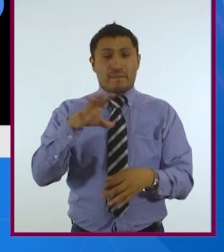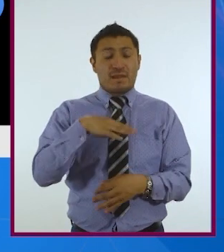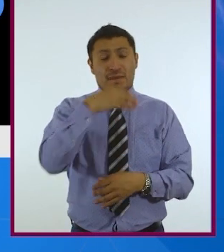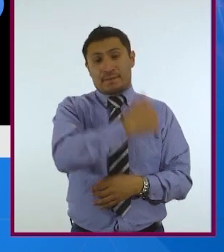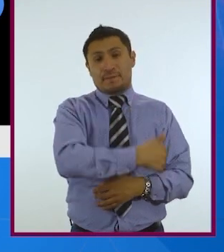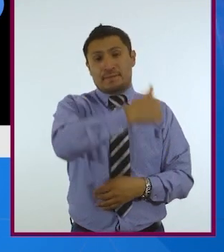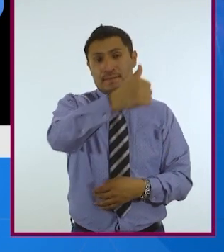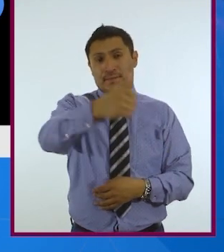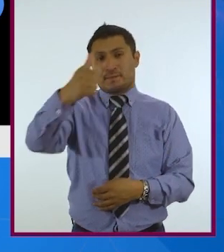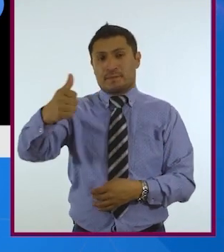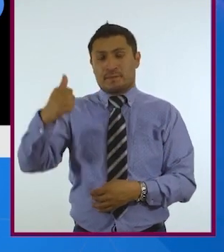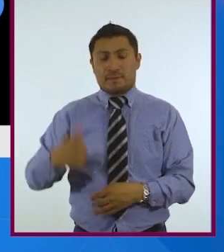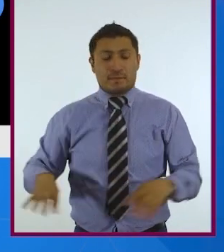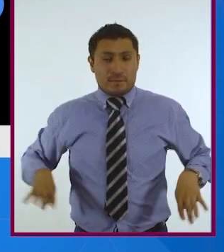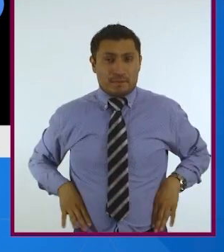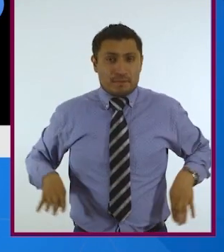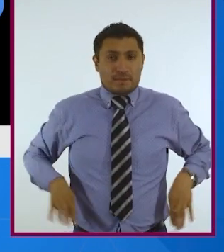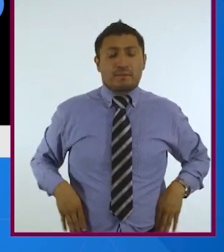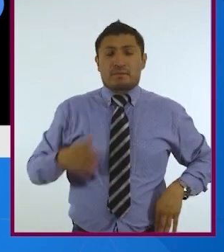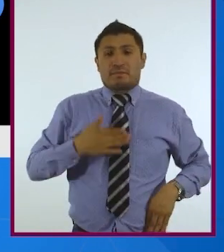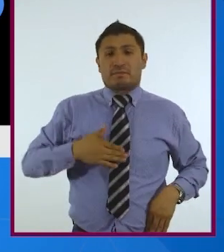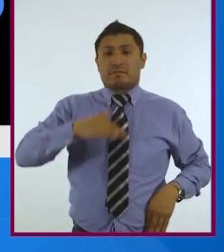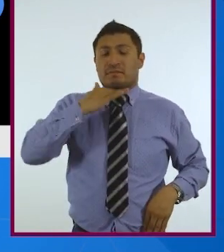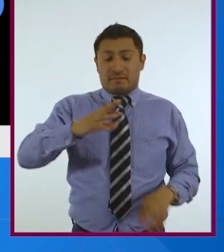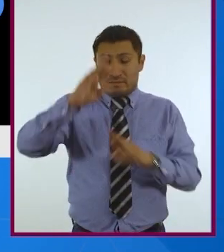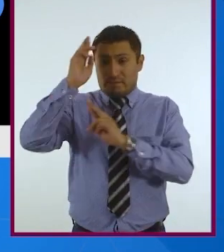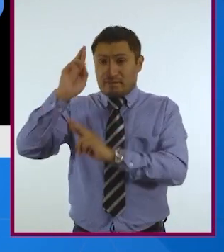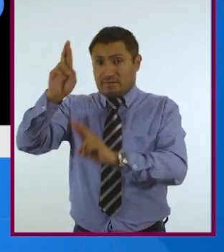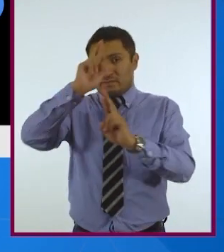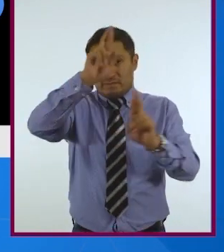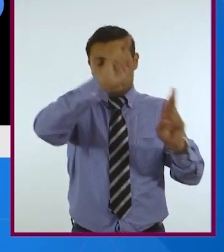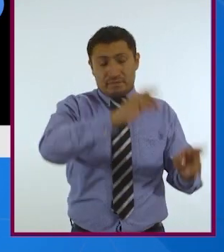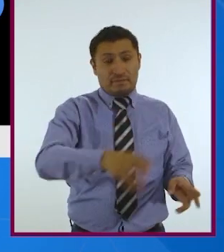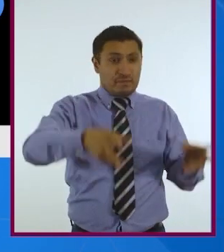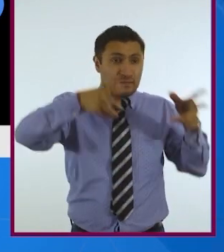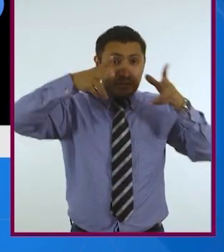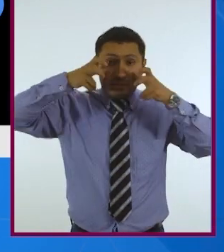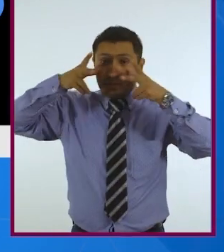peculiaridades que son dignas de respetarse y de conocerse.